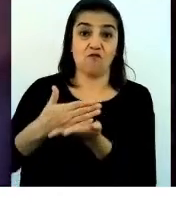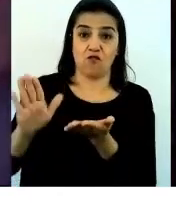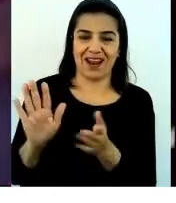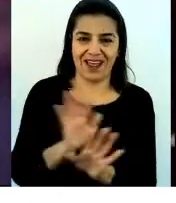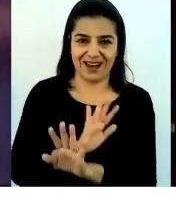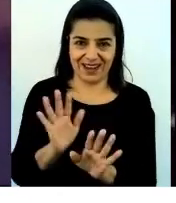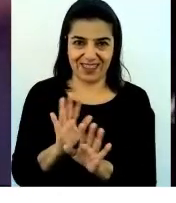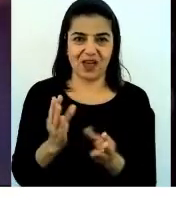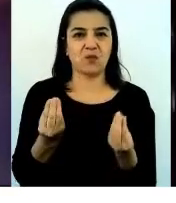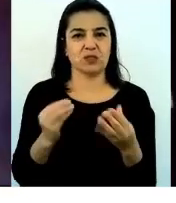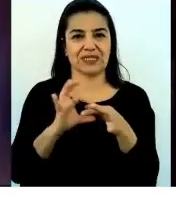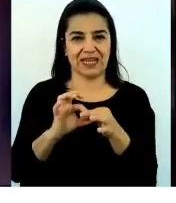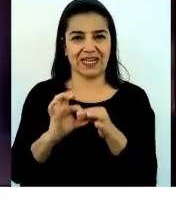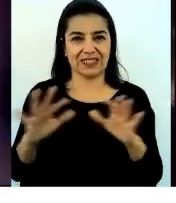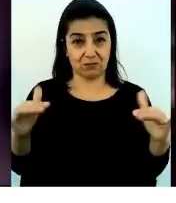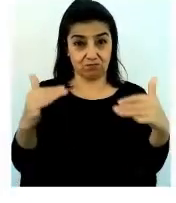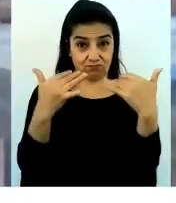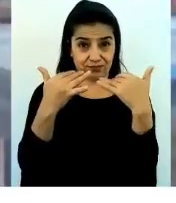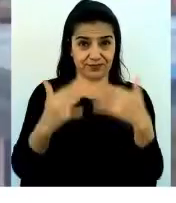su atención.